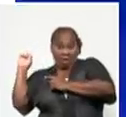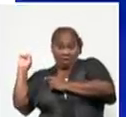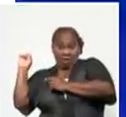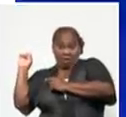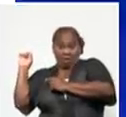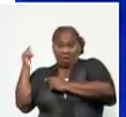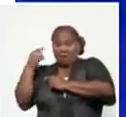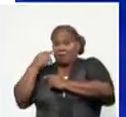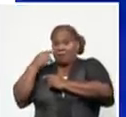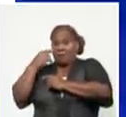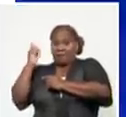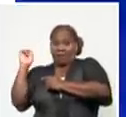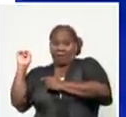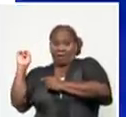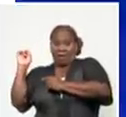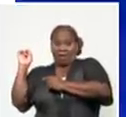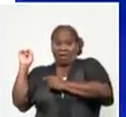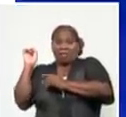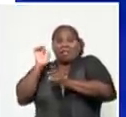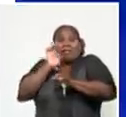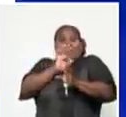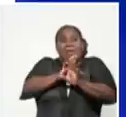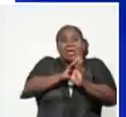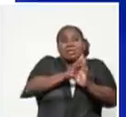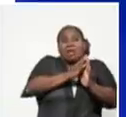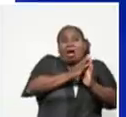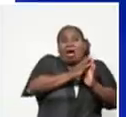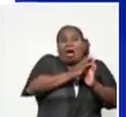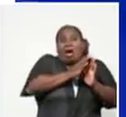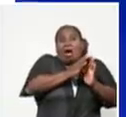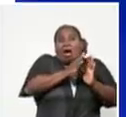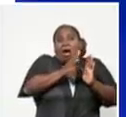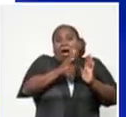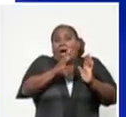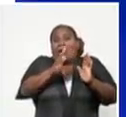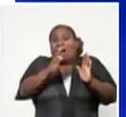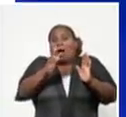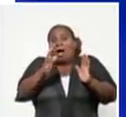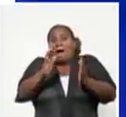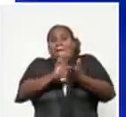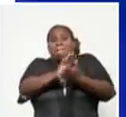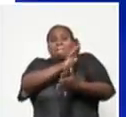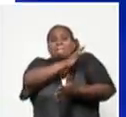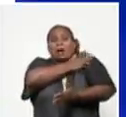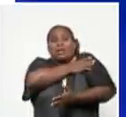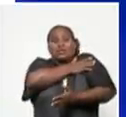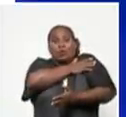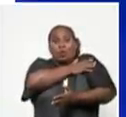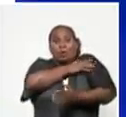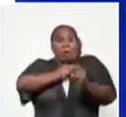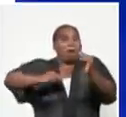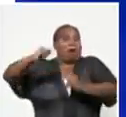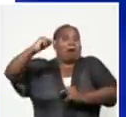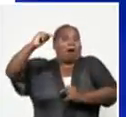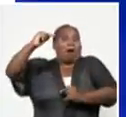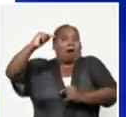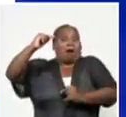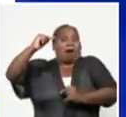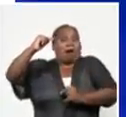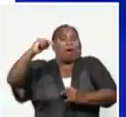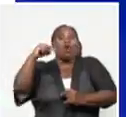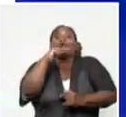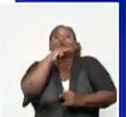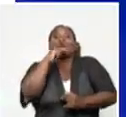ahí se ve desde el comienzo de la serie de la enfermedad, cómo el pico de la epidemia, que está en rojo, se produjo entre el 12 y el